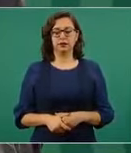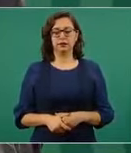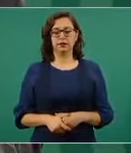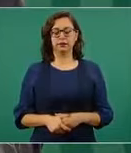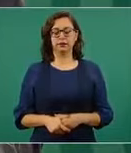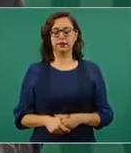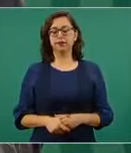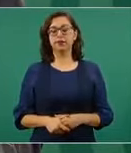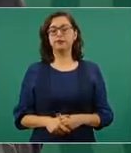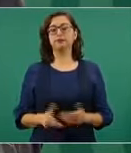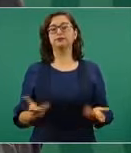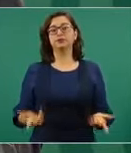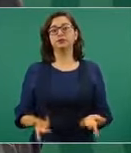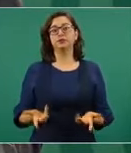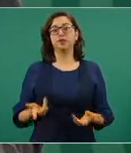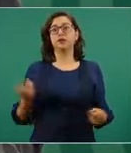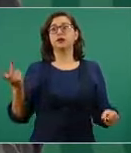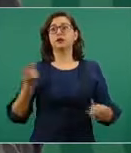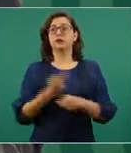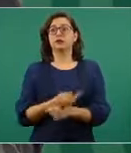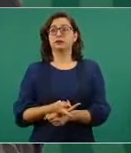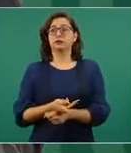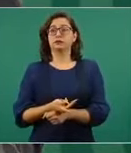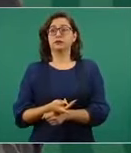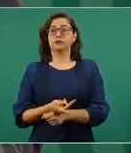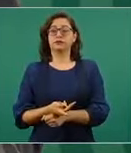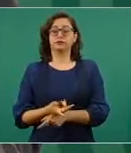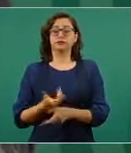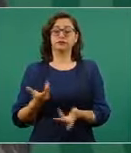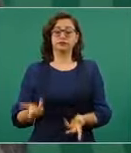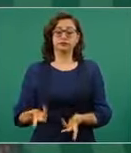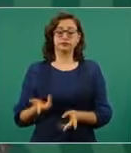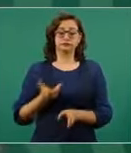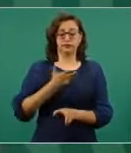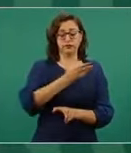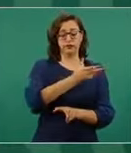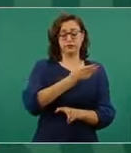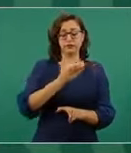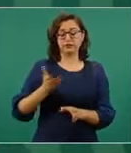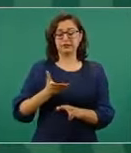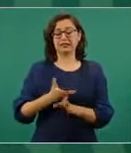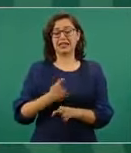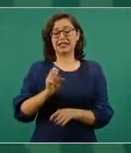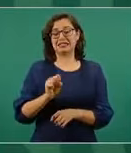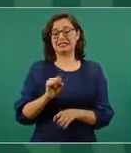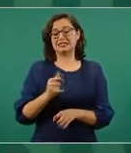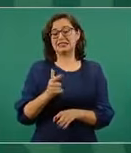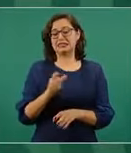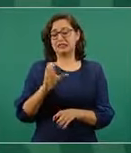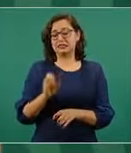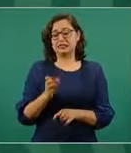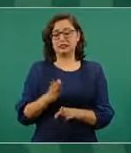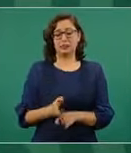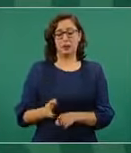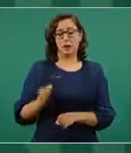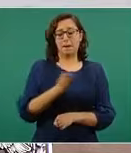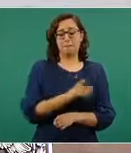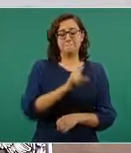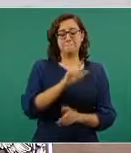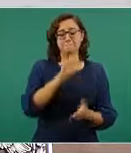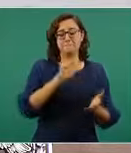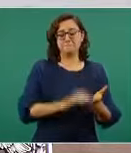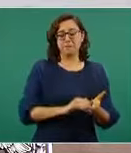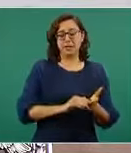finales de los 80, principios de los 90 del siglo pasado, 1994,